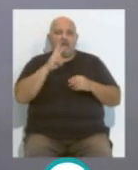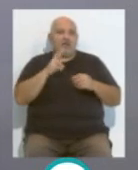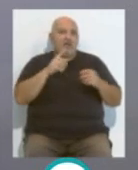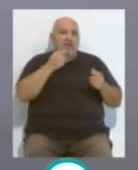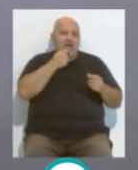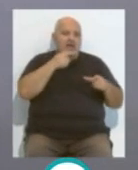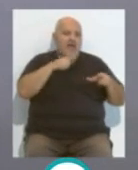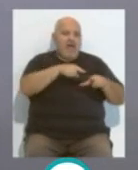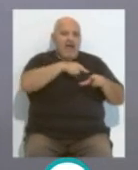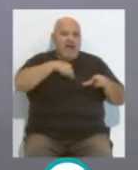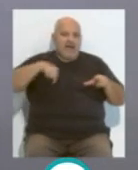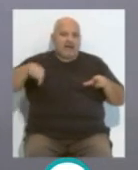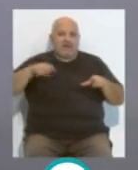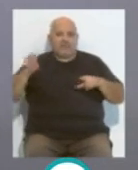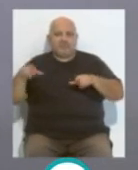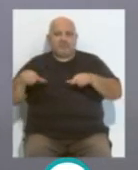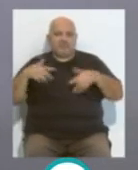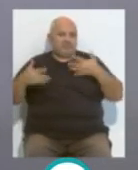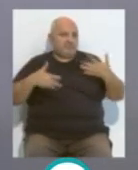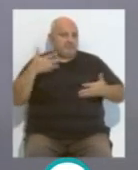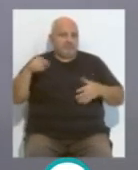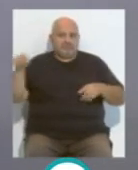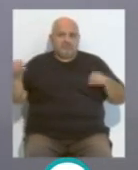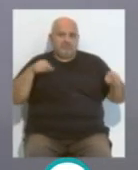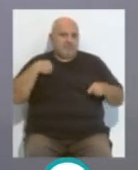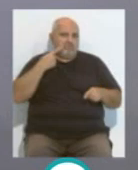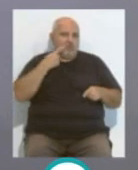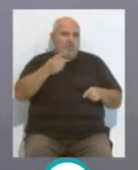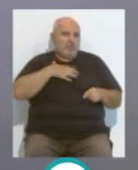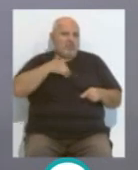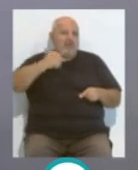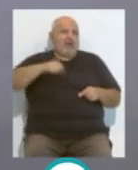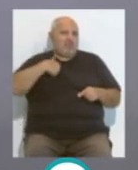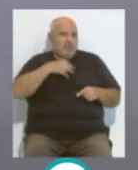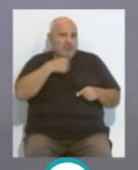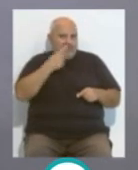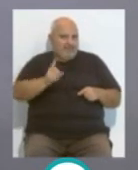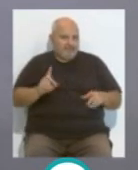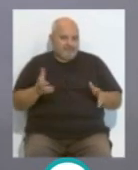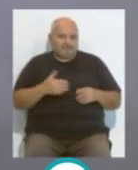lo pitaba en un área lo mismo que en la otra área, pero eso ya, eso no lo podemos saber nosotros.